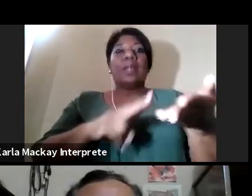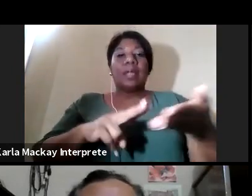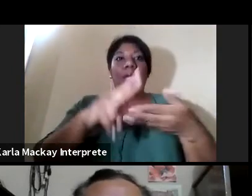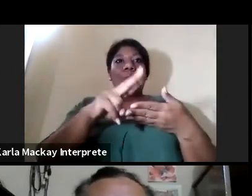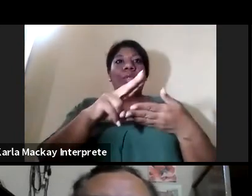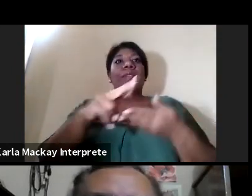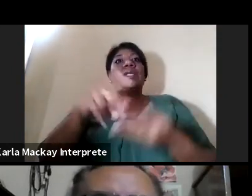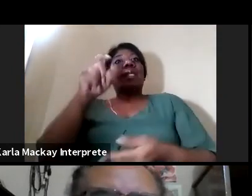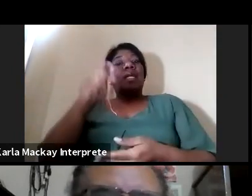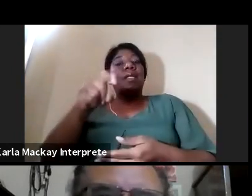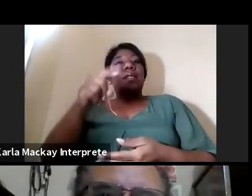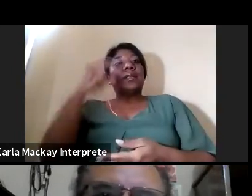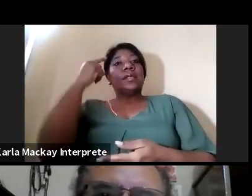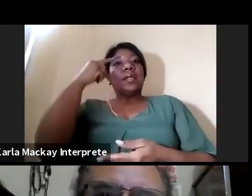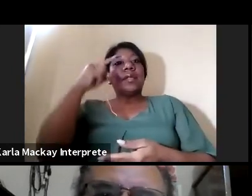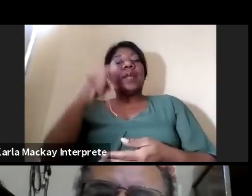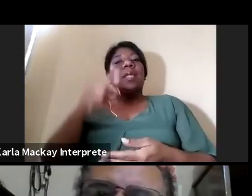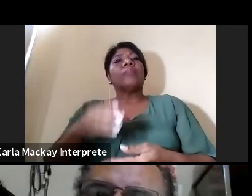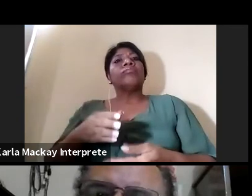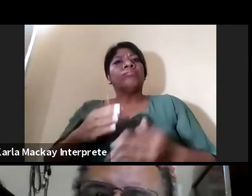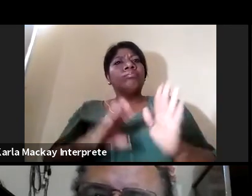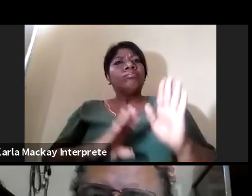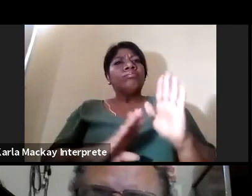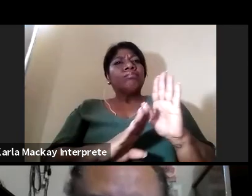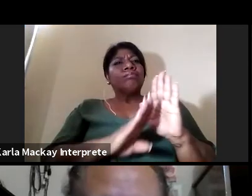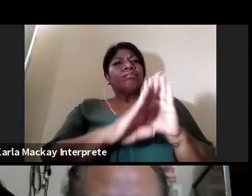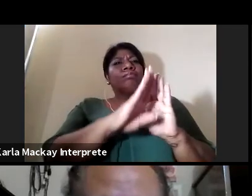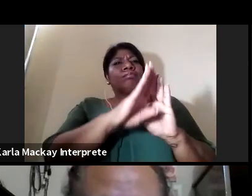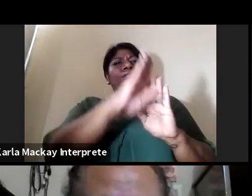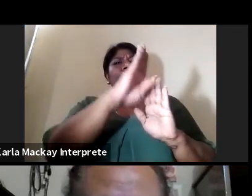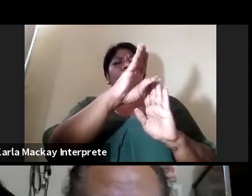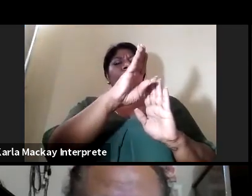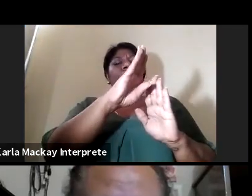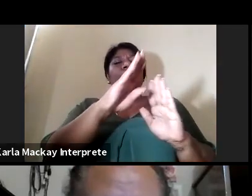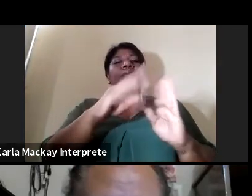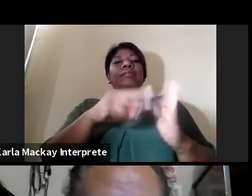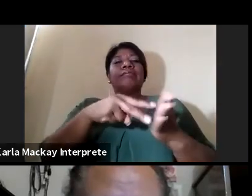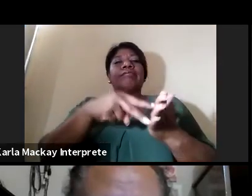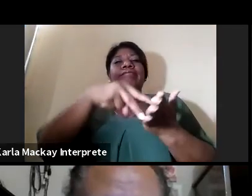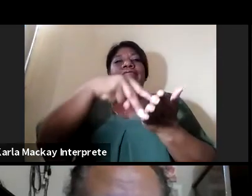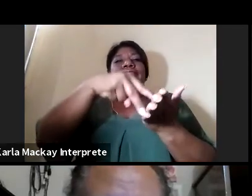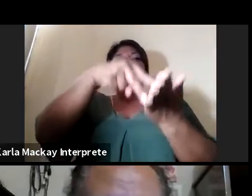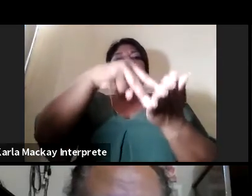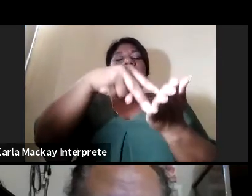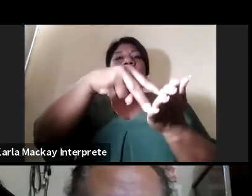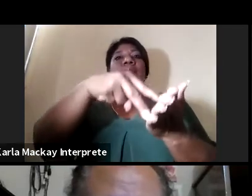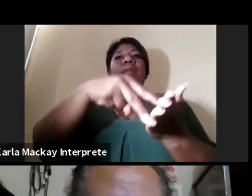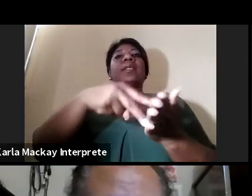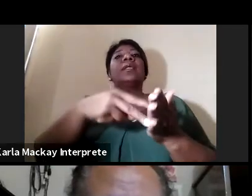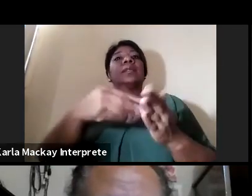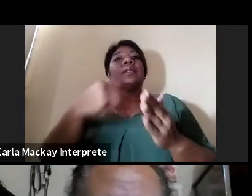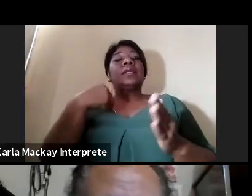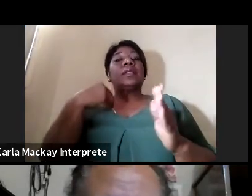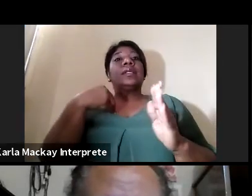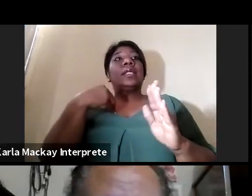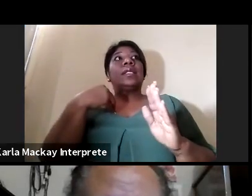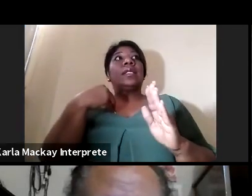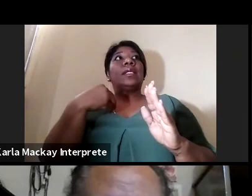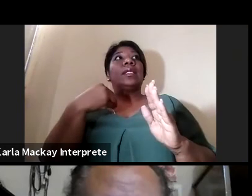para poder crecer para poder seguir adelante para poder ranquearse en el